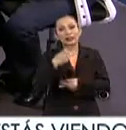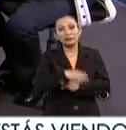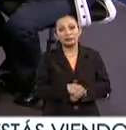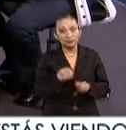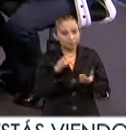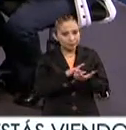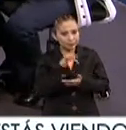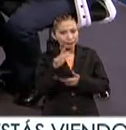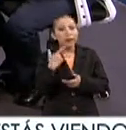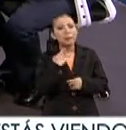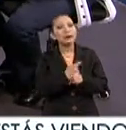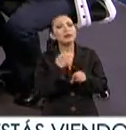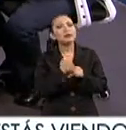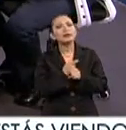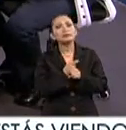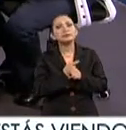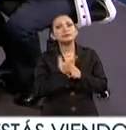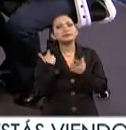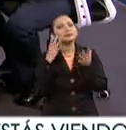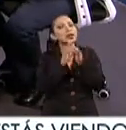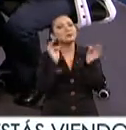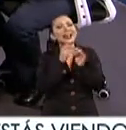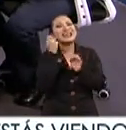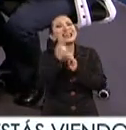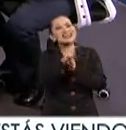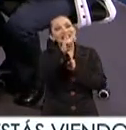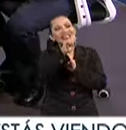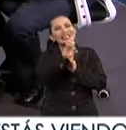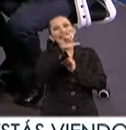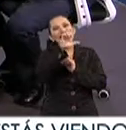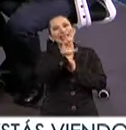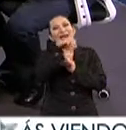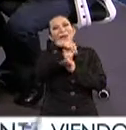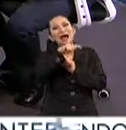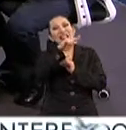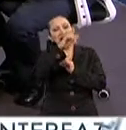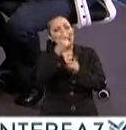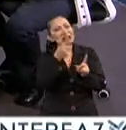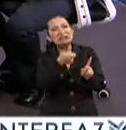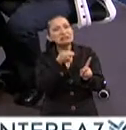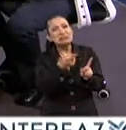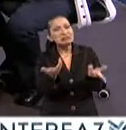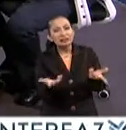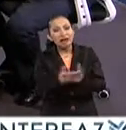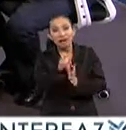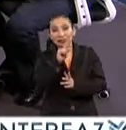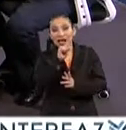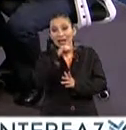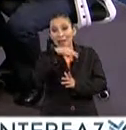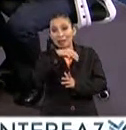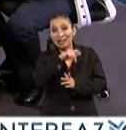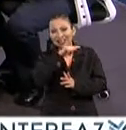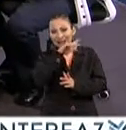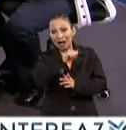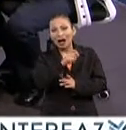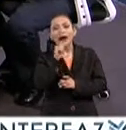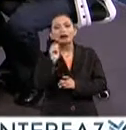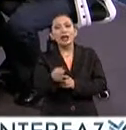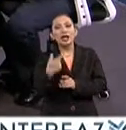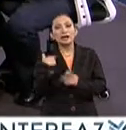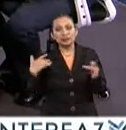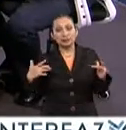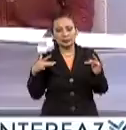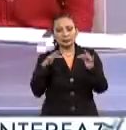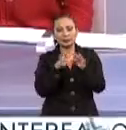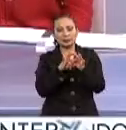Bienvenidos. Primero que nada, explíquenos qué es la telemática, ¿no? Es la pregunta básica. Sí, la telemática es el